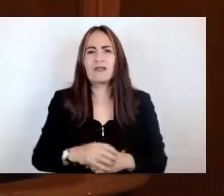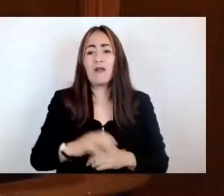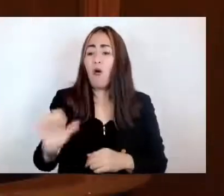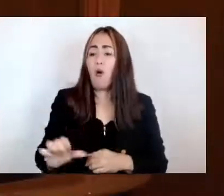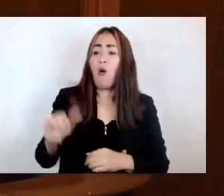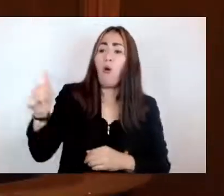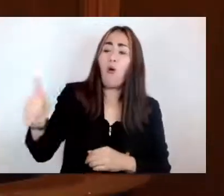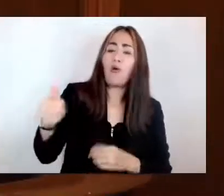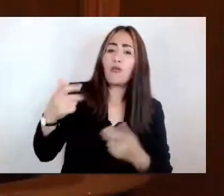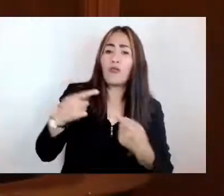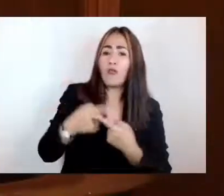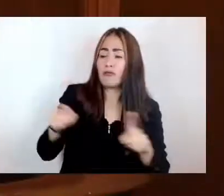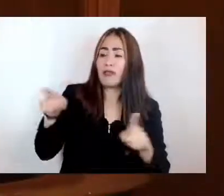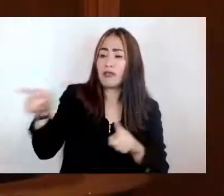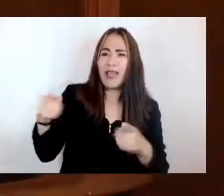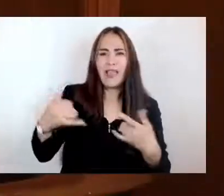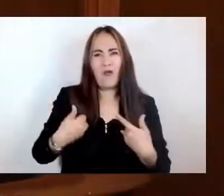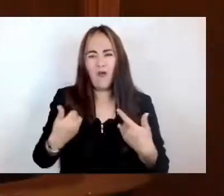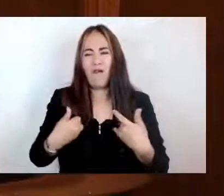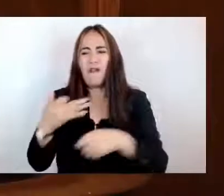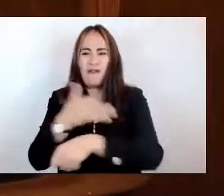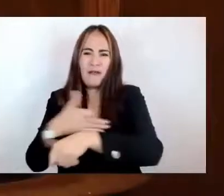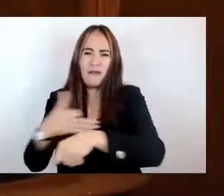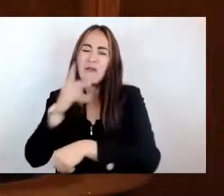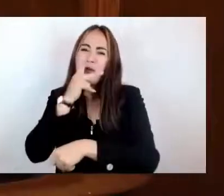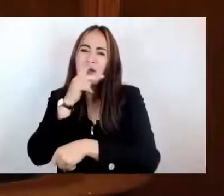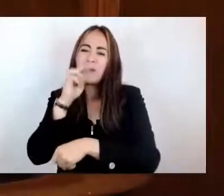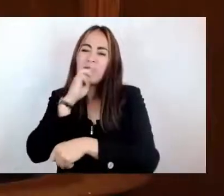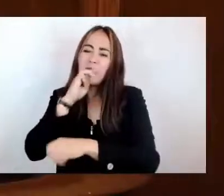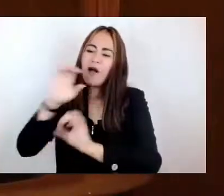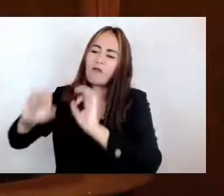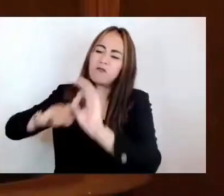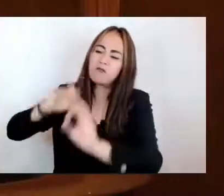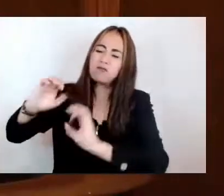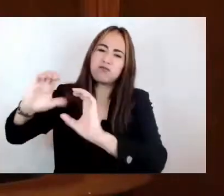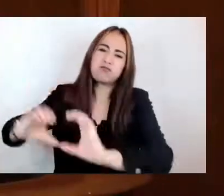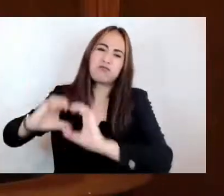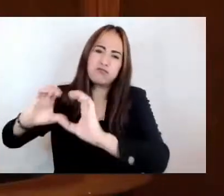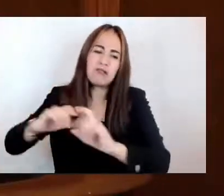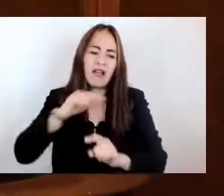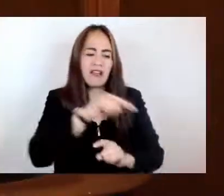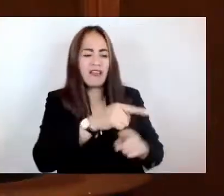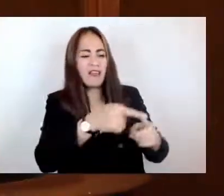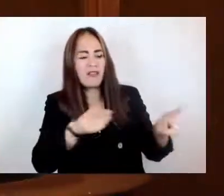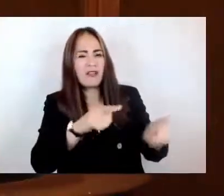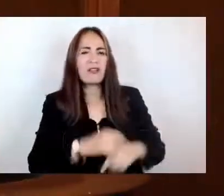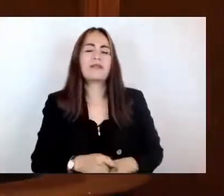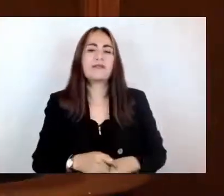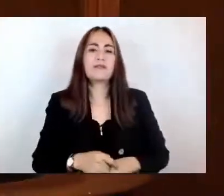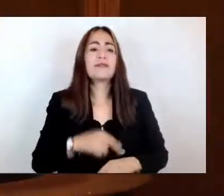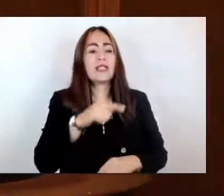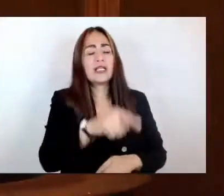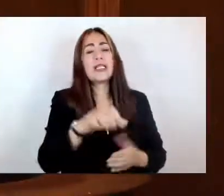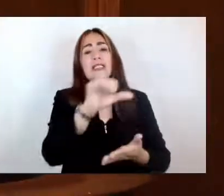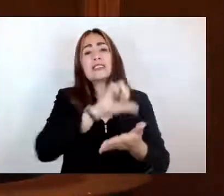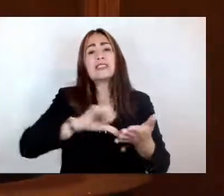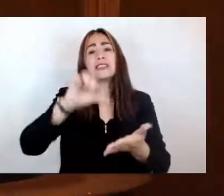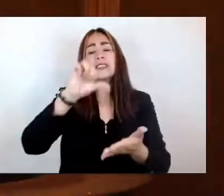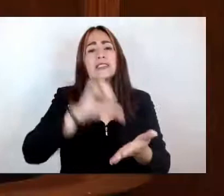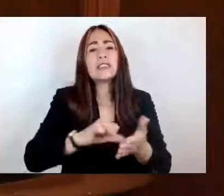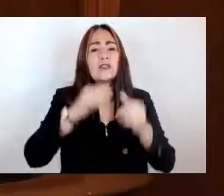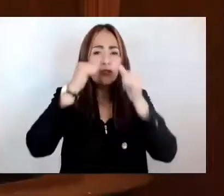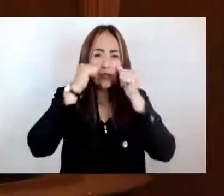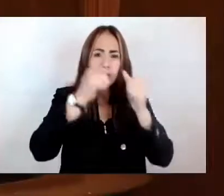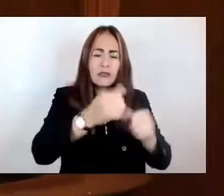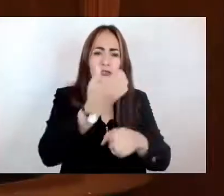dentro de una protección familiar. Quien permanece bajo el resguardo de un centro de asistencia social, cumplir la mayoría